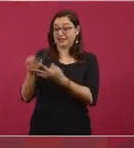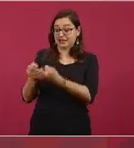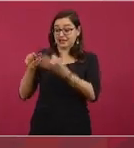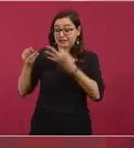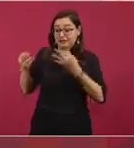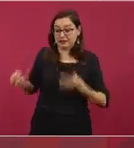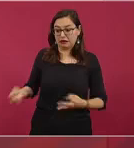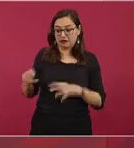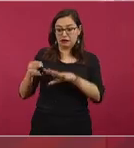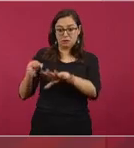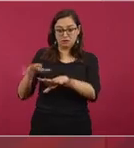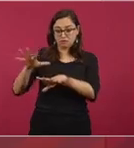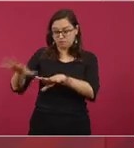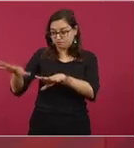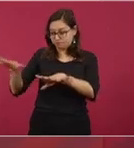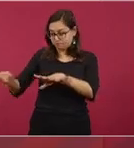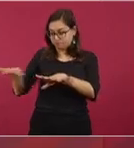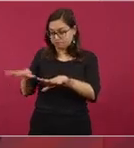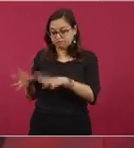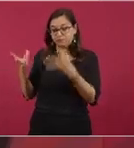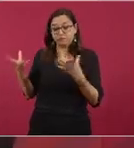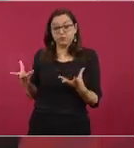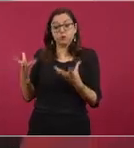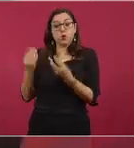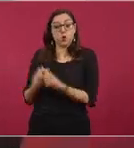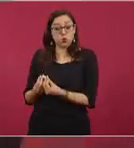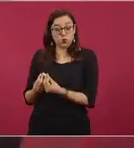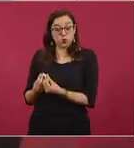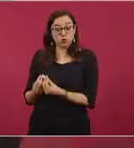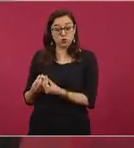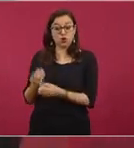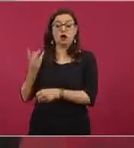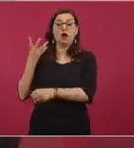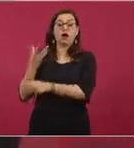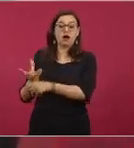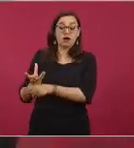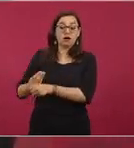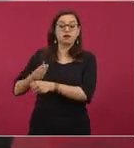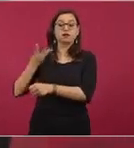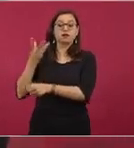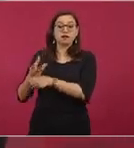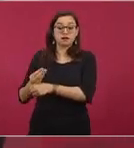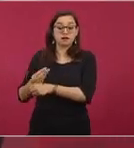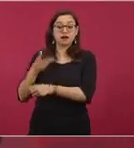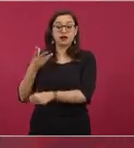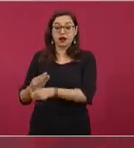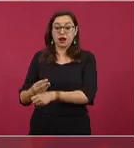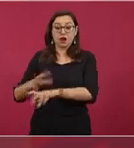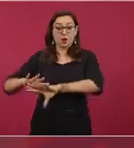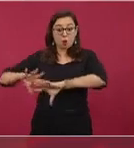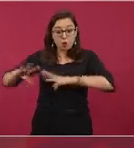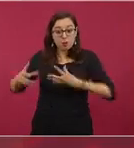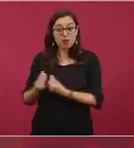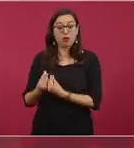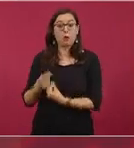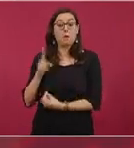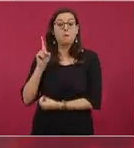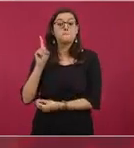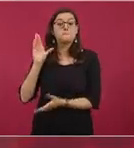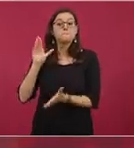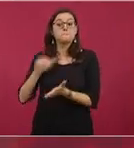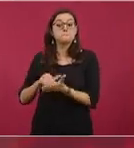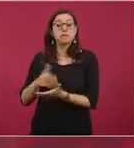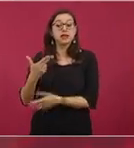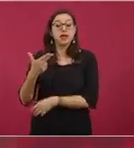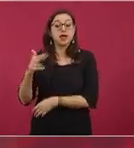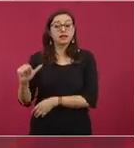aeropuerto de Marina y se compactan mil hectáreas, que va a ser un